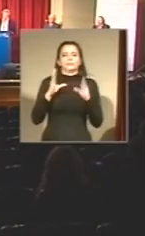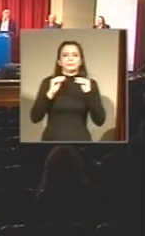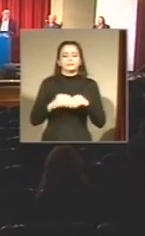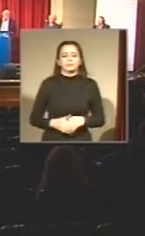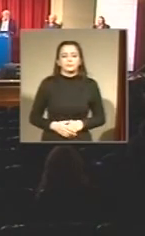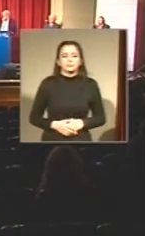gracias